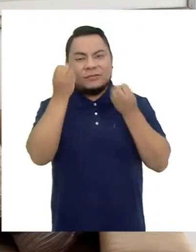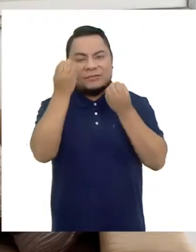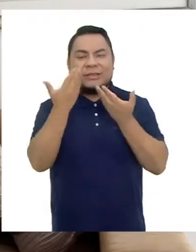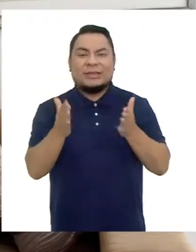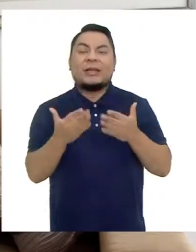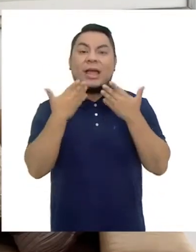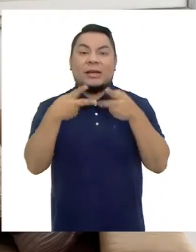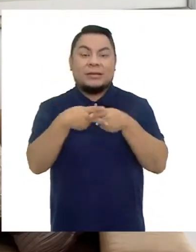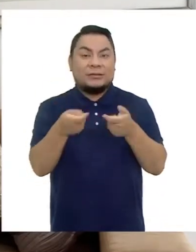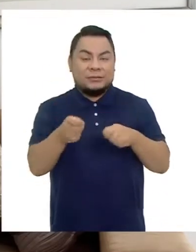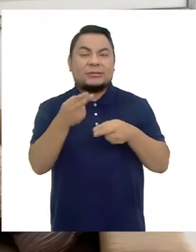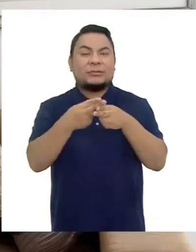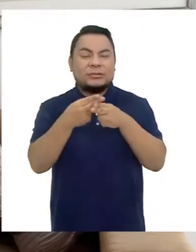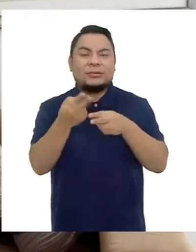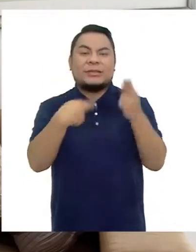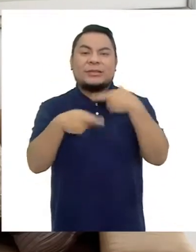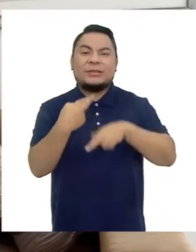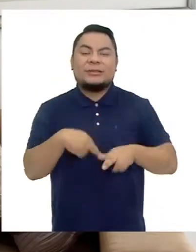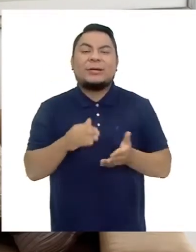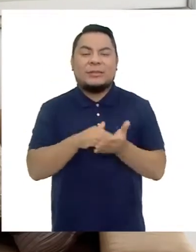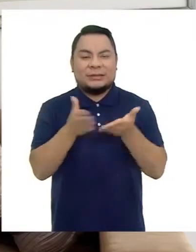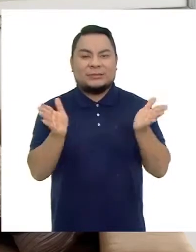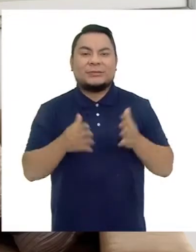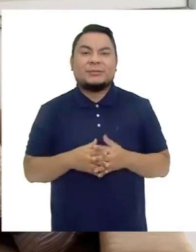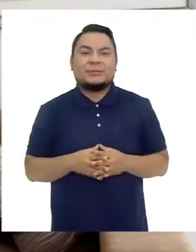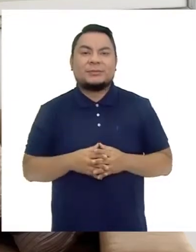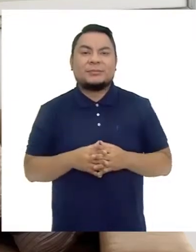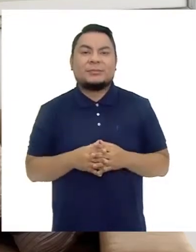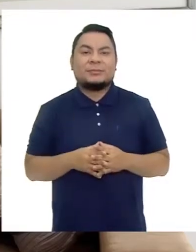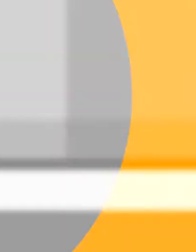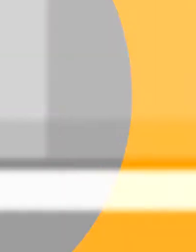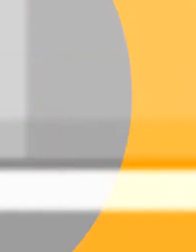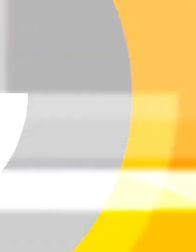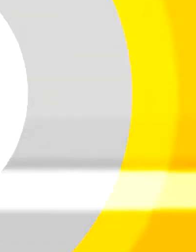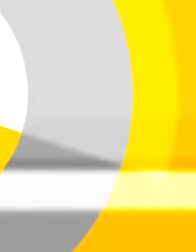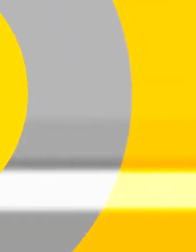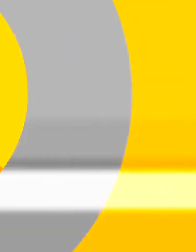dado Toda esta información Una pausa pequeña Ya regresamos Y En Sin Barreras